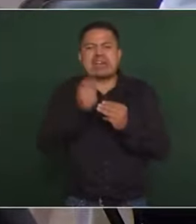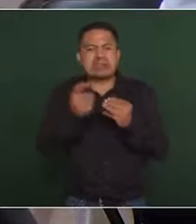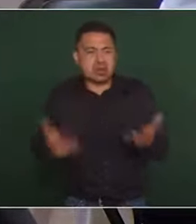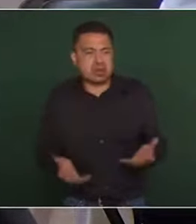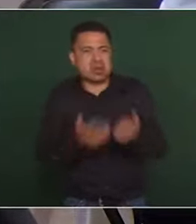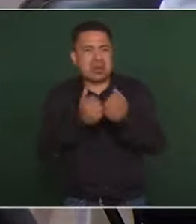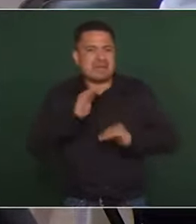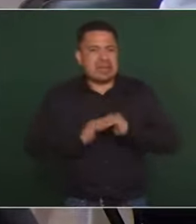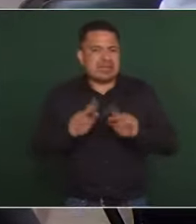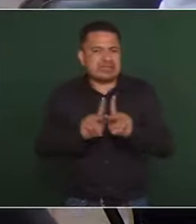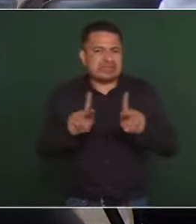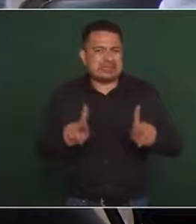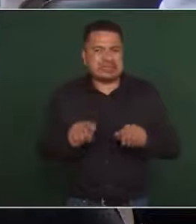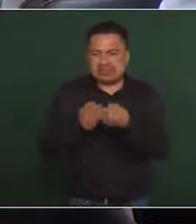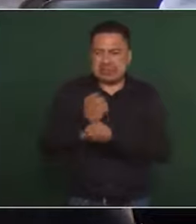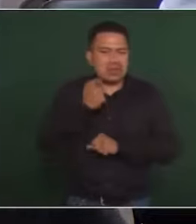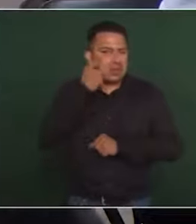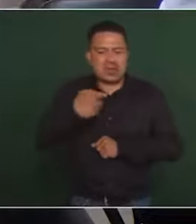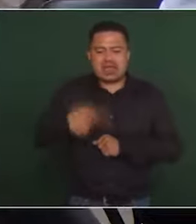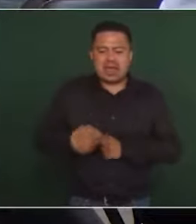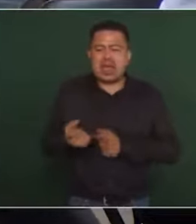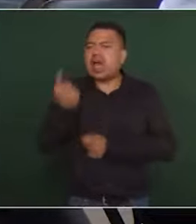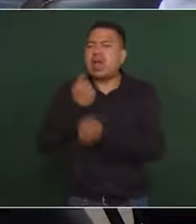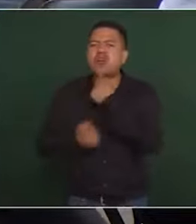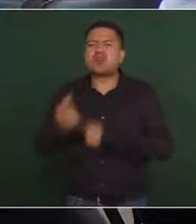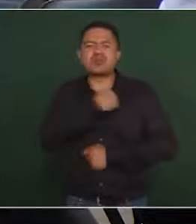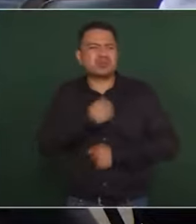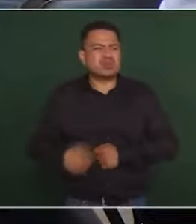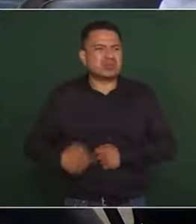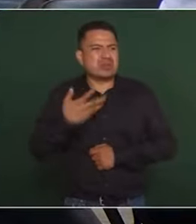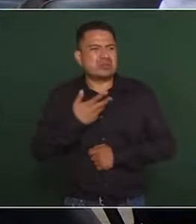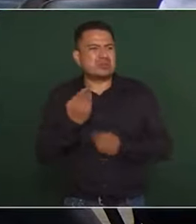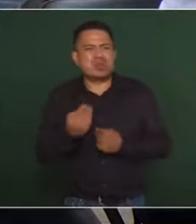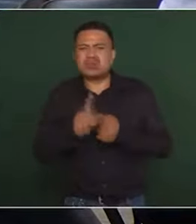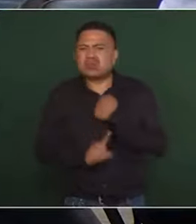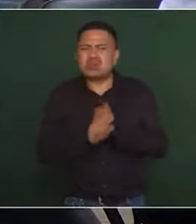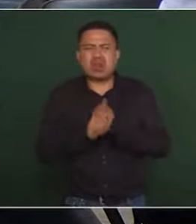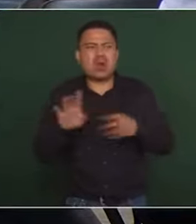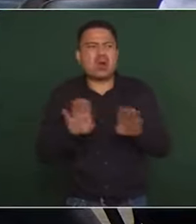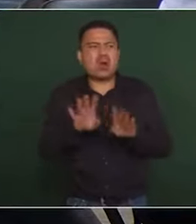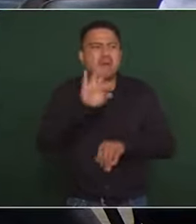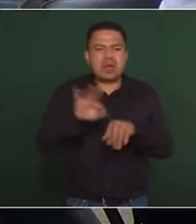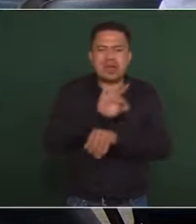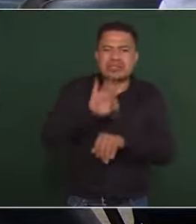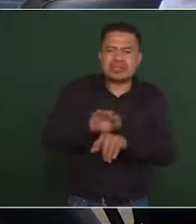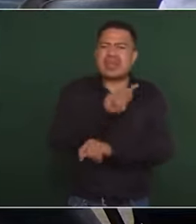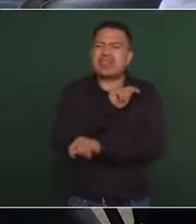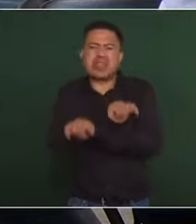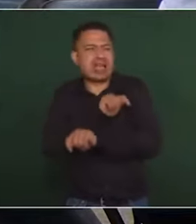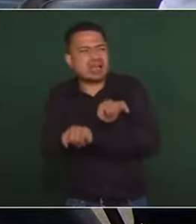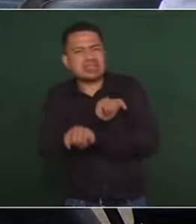pacificar el Estado, sobre todo algunos municipios. habido problemas como Chilpancingo, como Taxco, donde